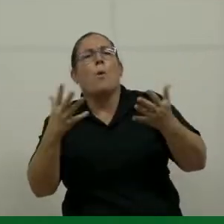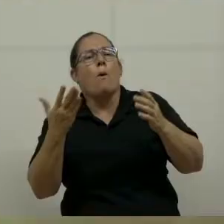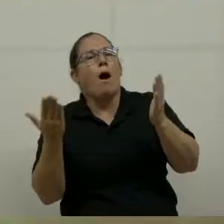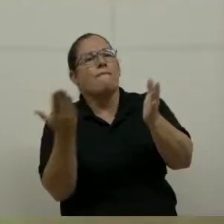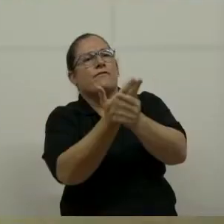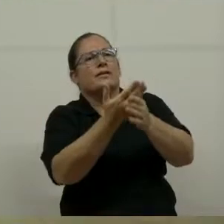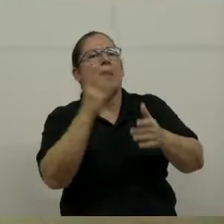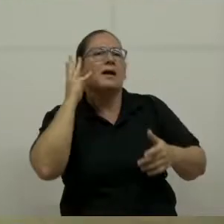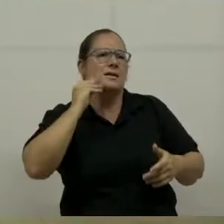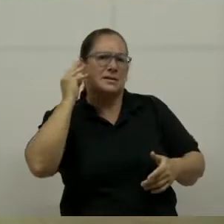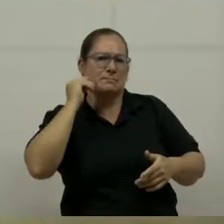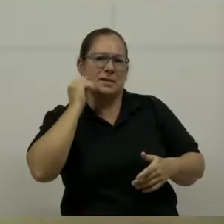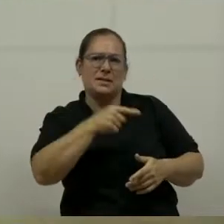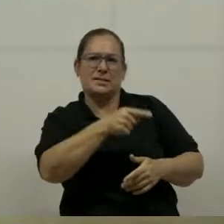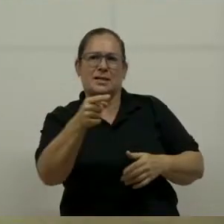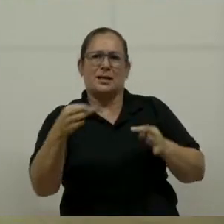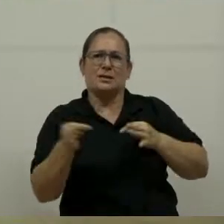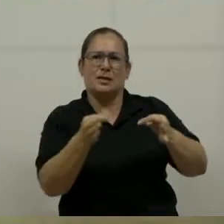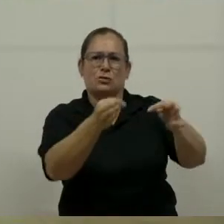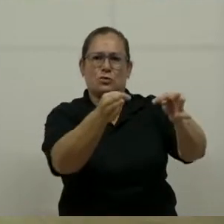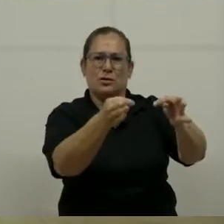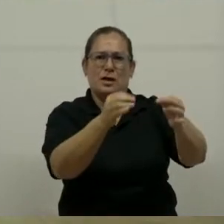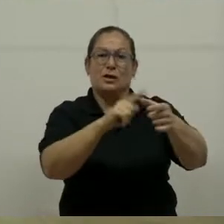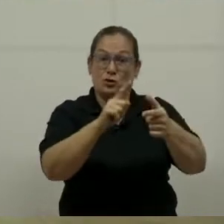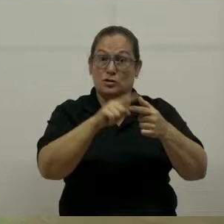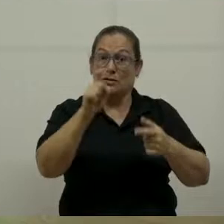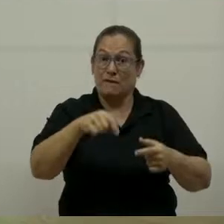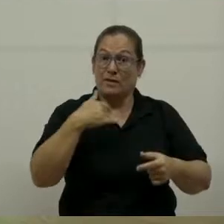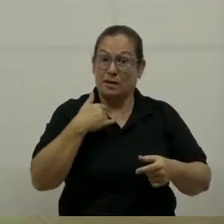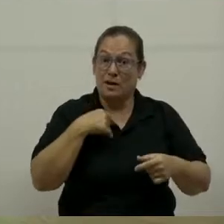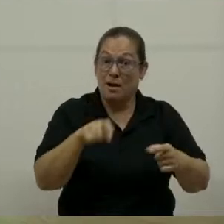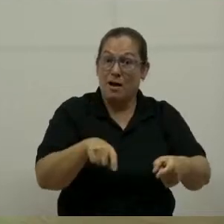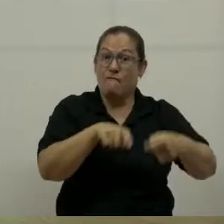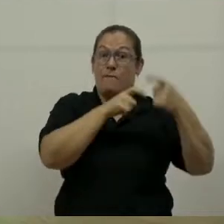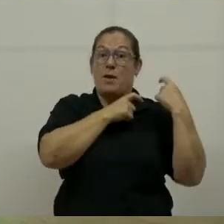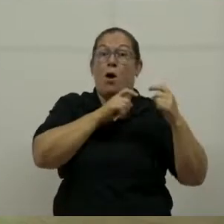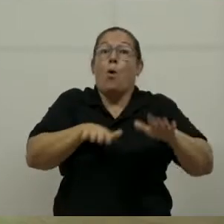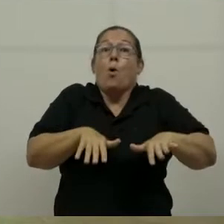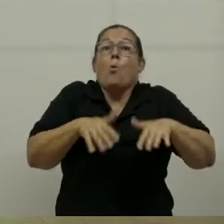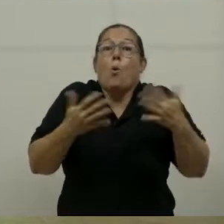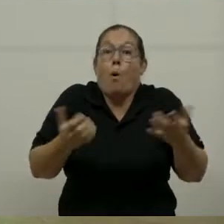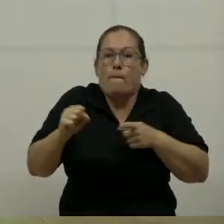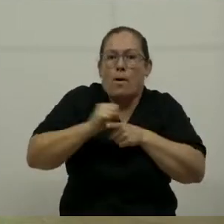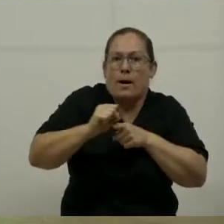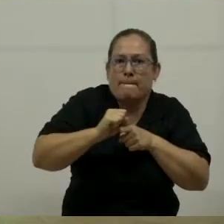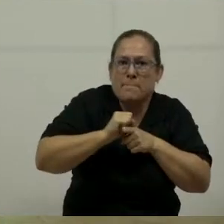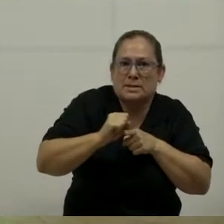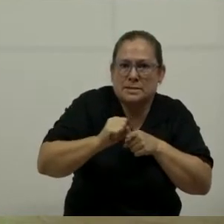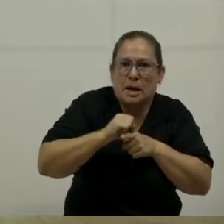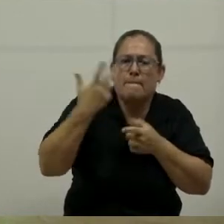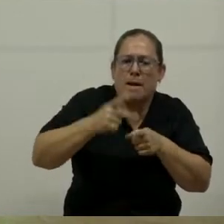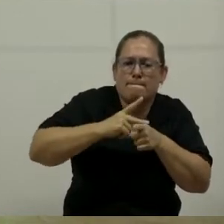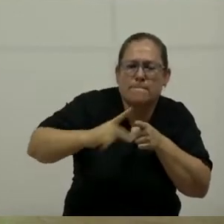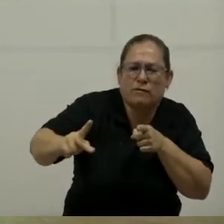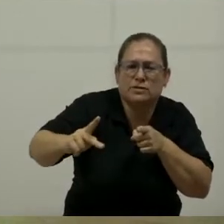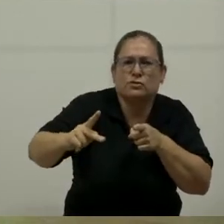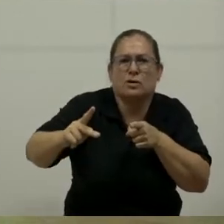destino. Y por eso es importante que puedan contar con las herramientas para capacitarse y para profesionalizarse.